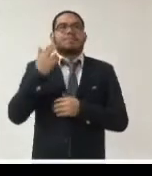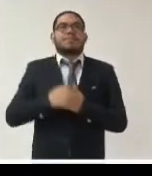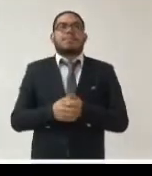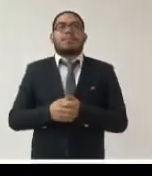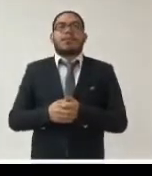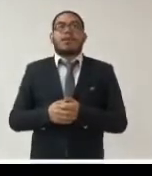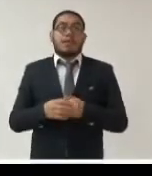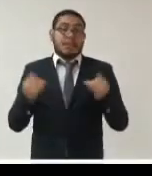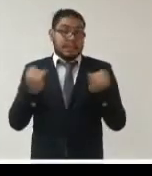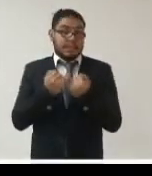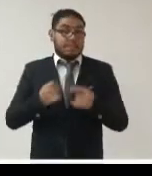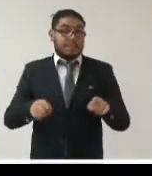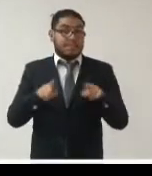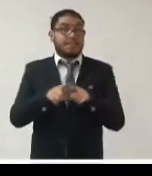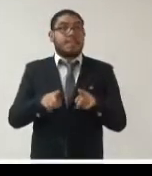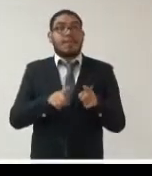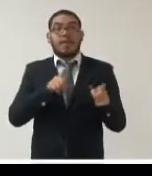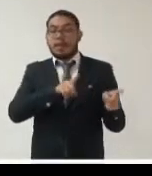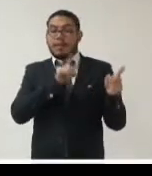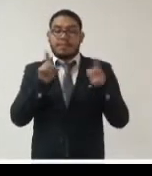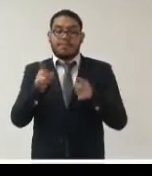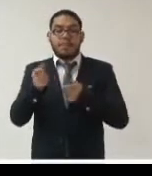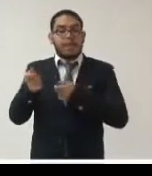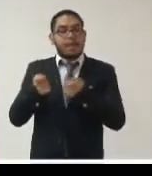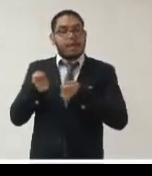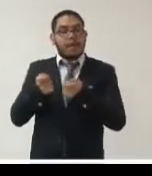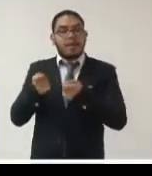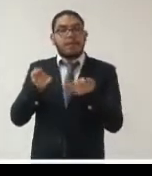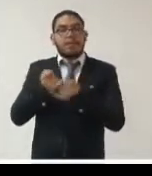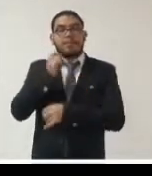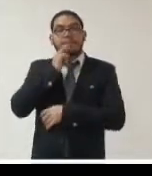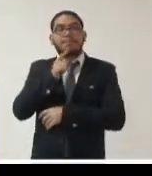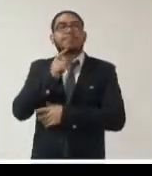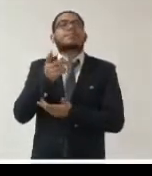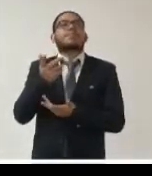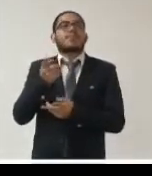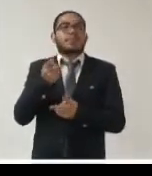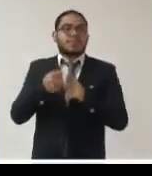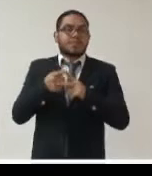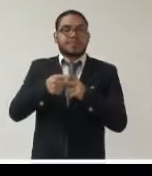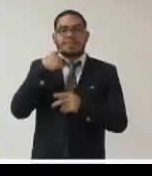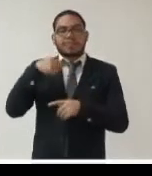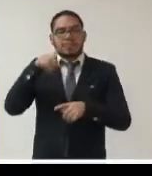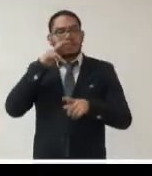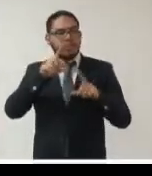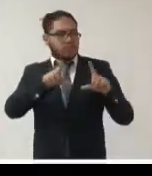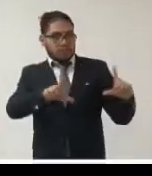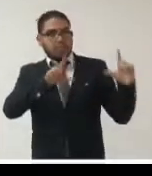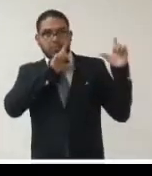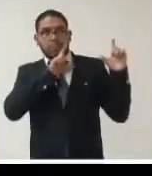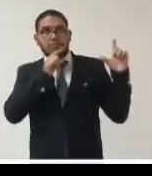con los espacios de control y rendición de cuentas ven en pantallas la